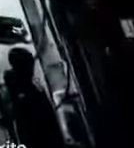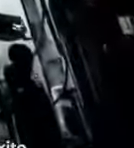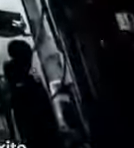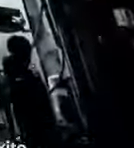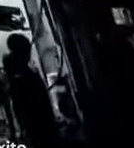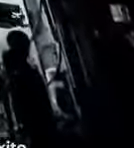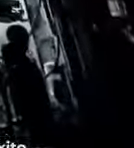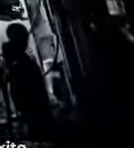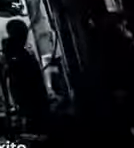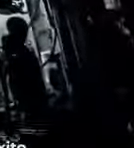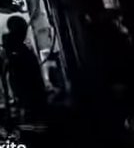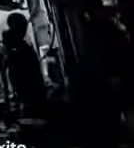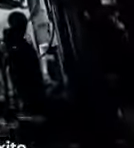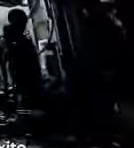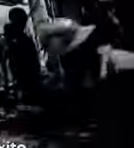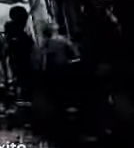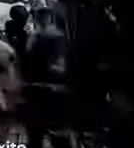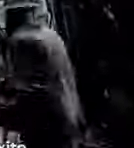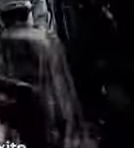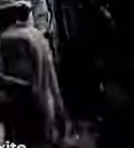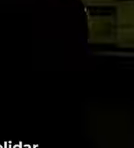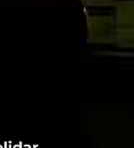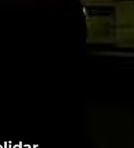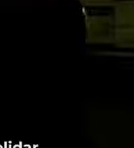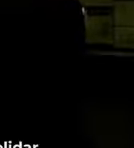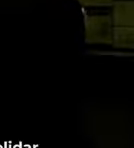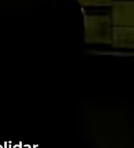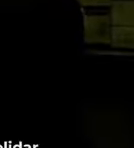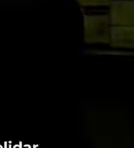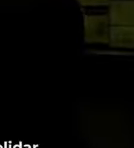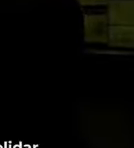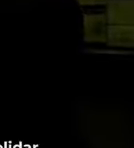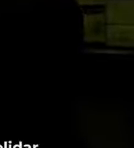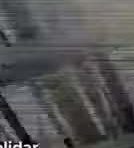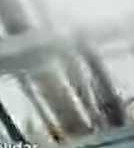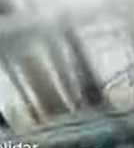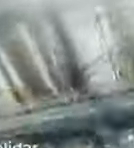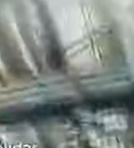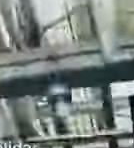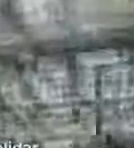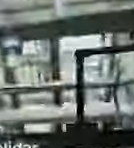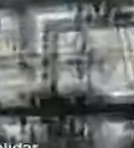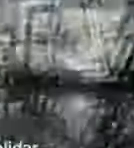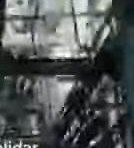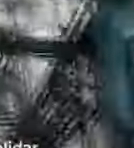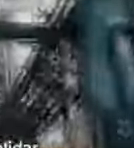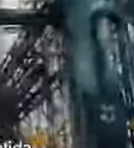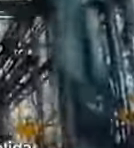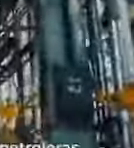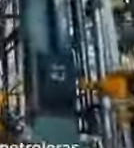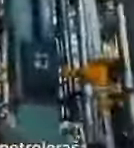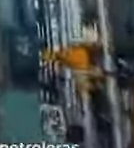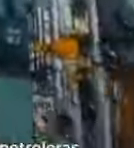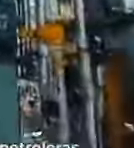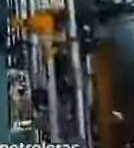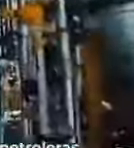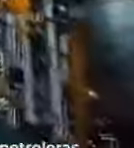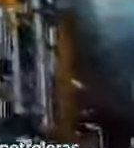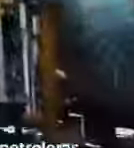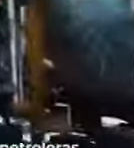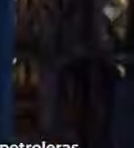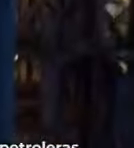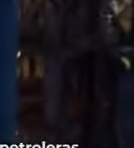A partir de entonces se implementan con éxito una serie de estrategias y se trabaja en consolidar a Petróleos